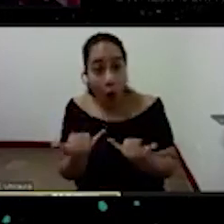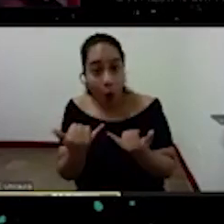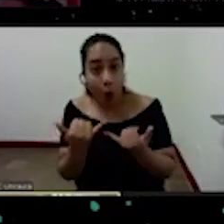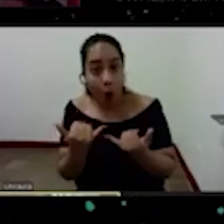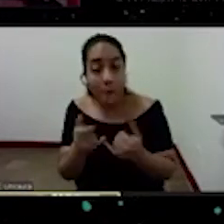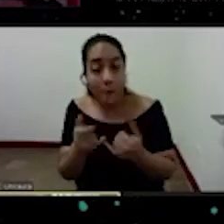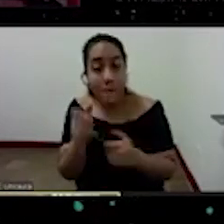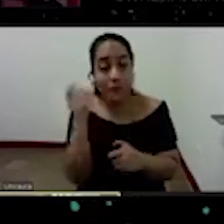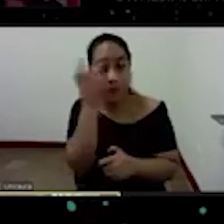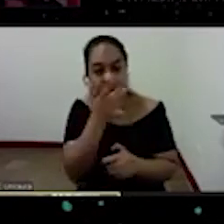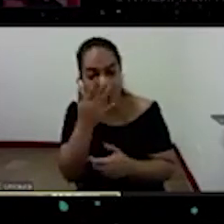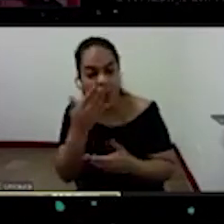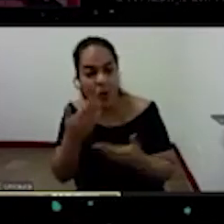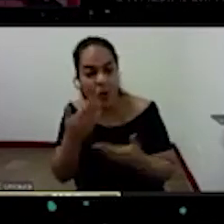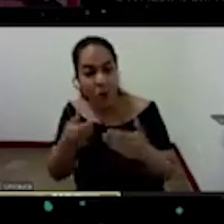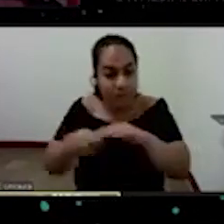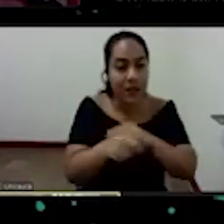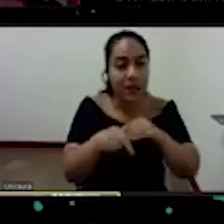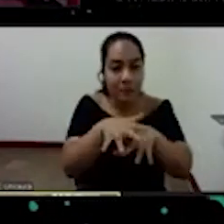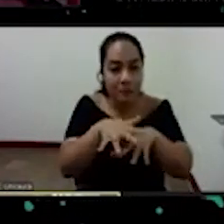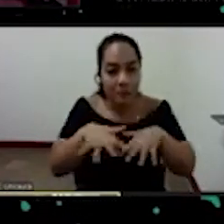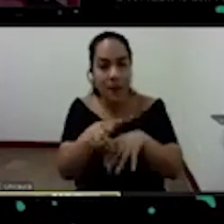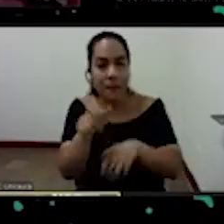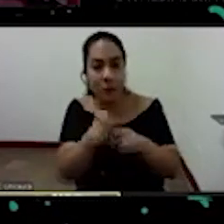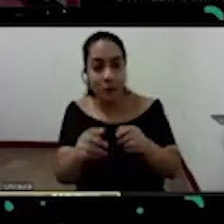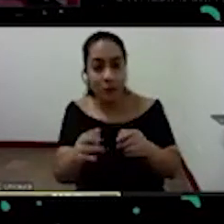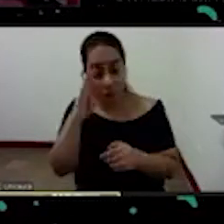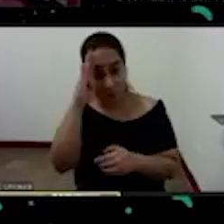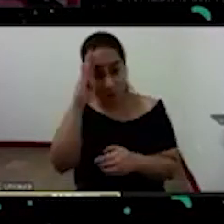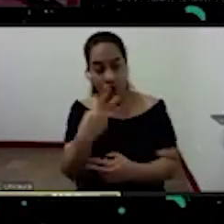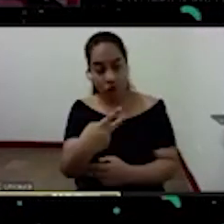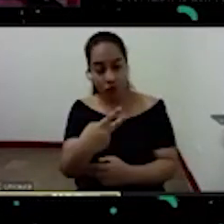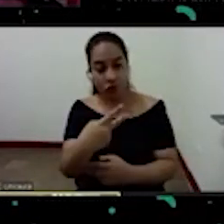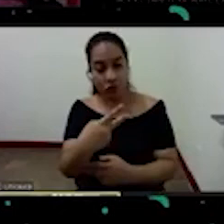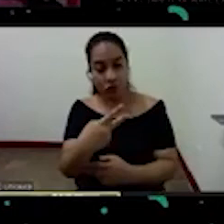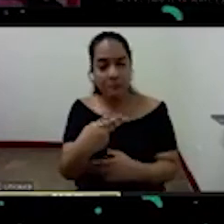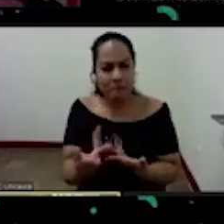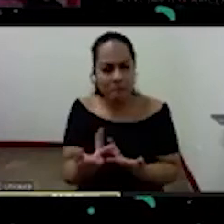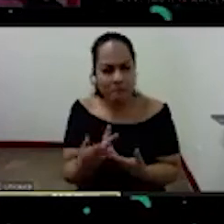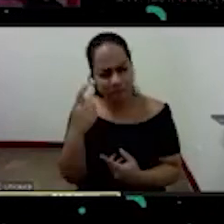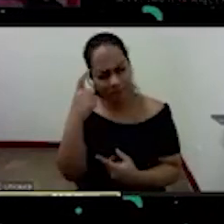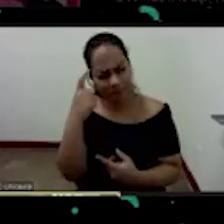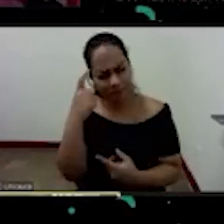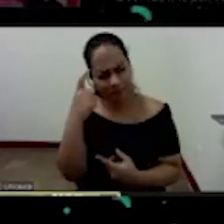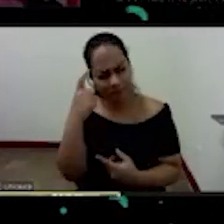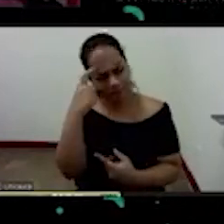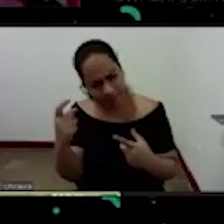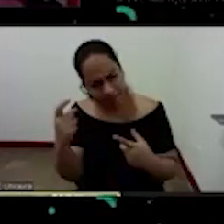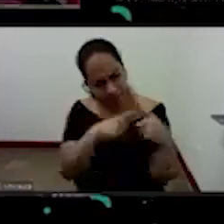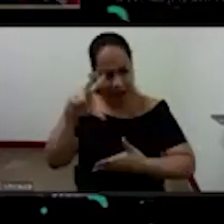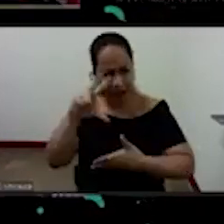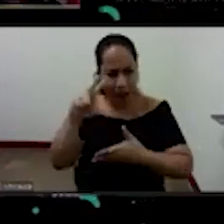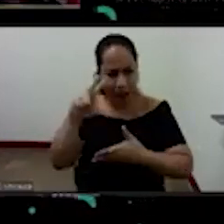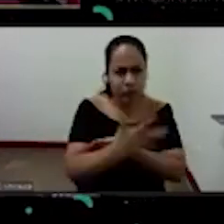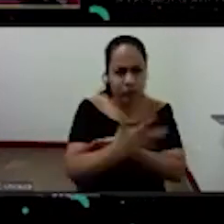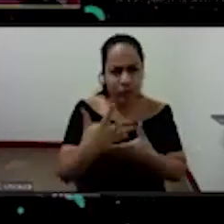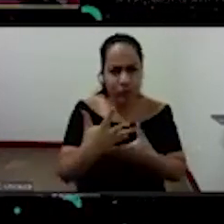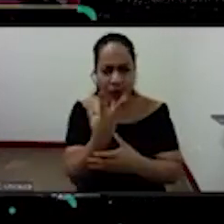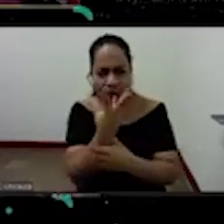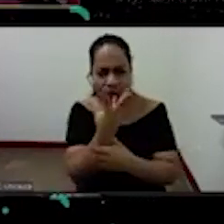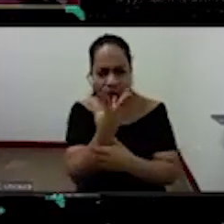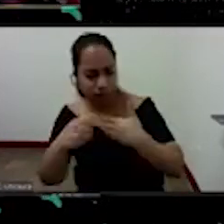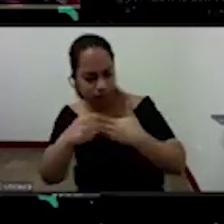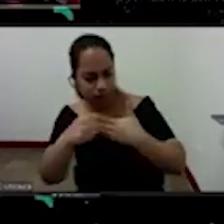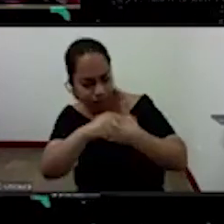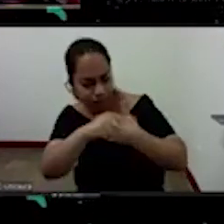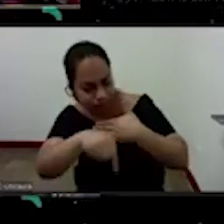asesinado en el estacionamiento de Carrefour por dos guardias pensar a partir de la América Latina y fuera